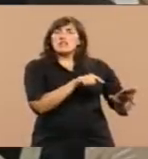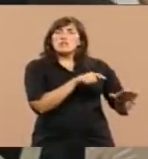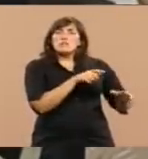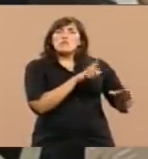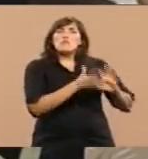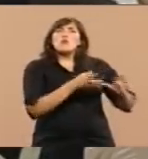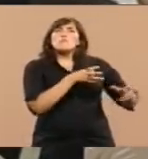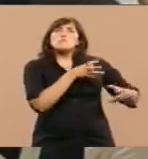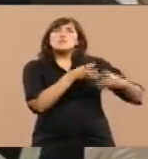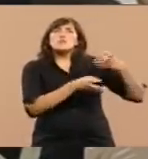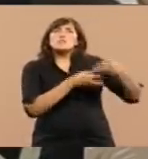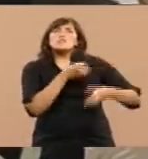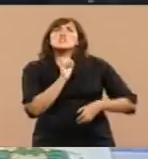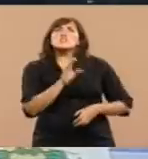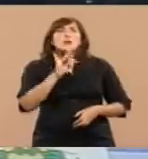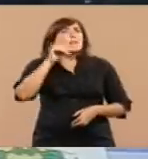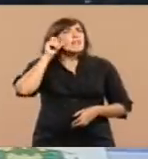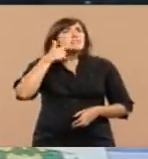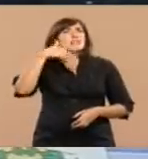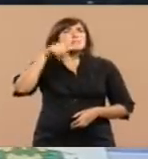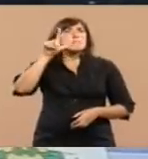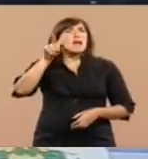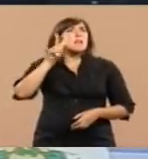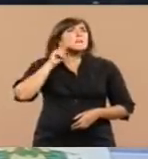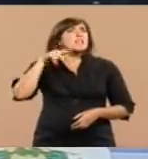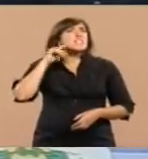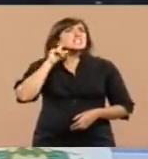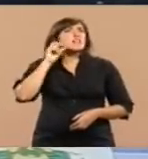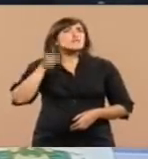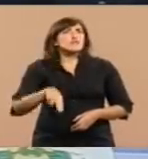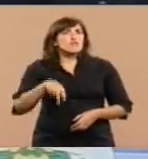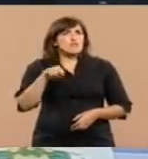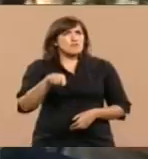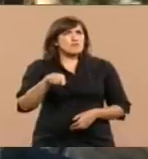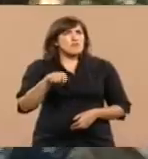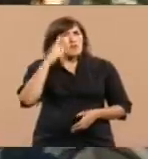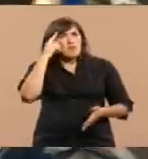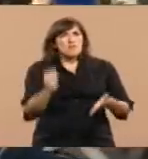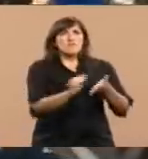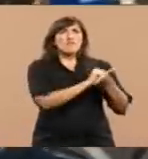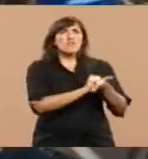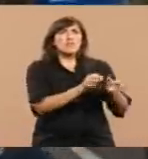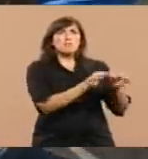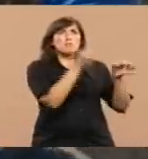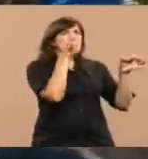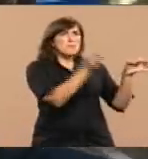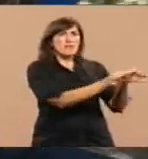de desmalvinización que comenzó en el país el mismo día,